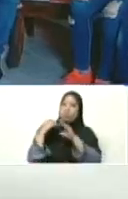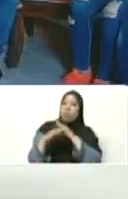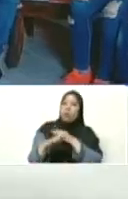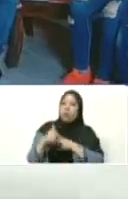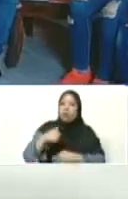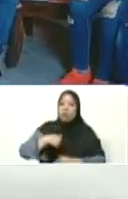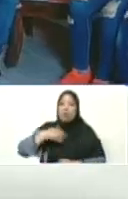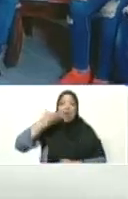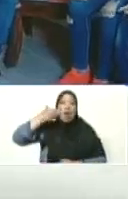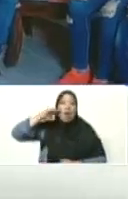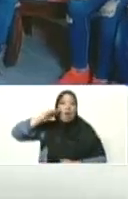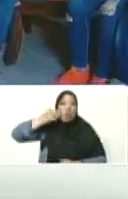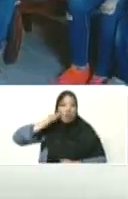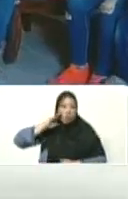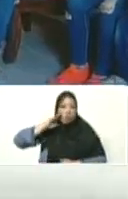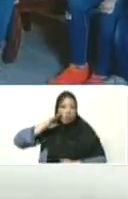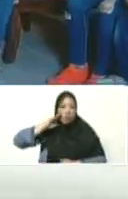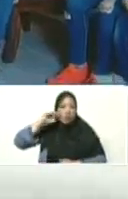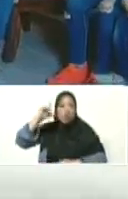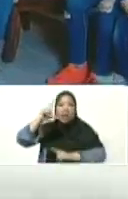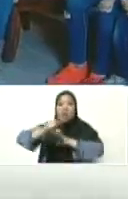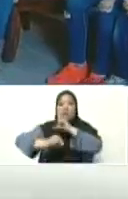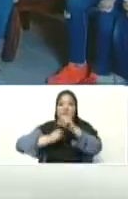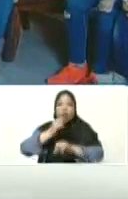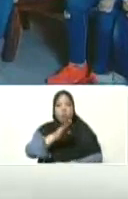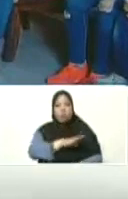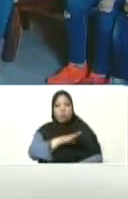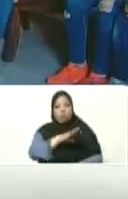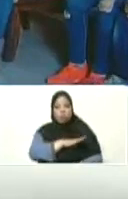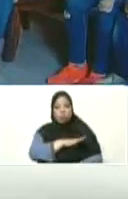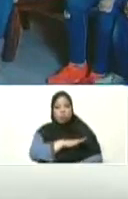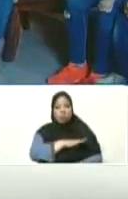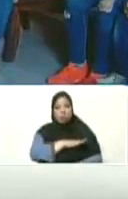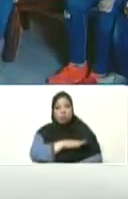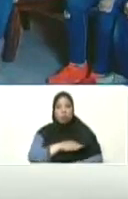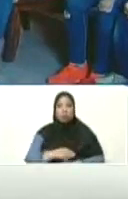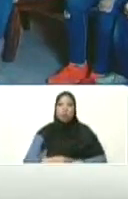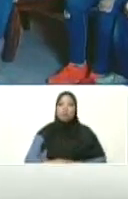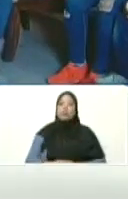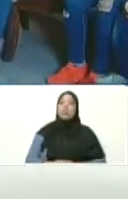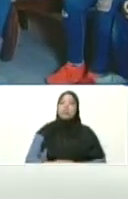pendiente M2, voy a publicarlo en mis redes,